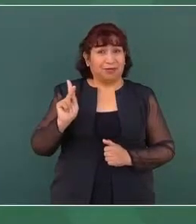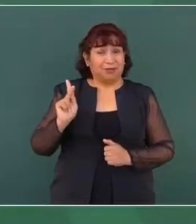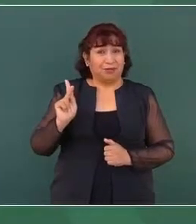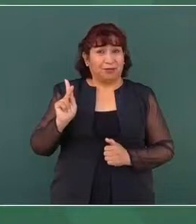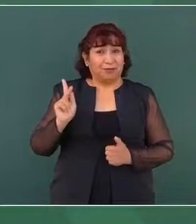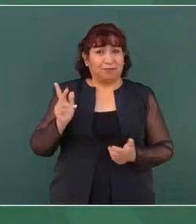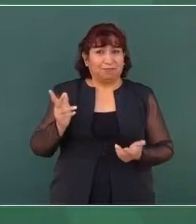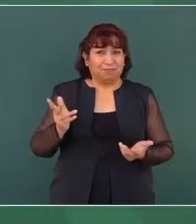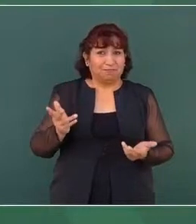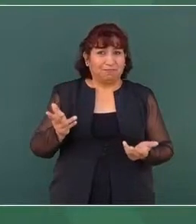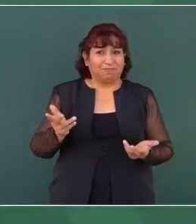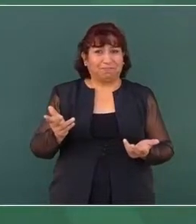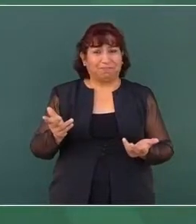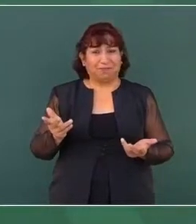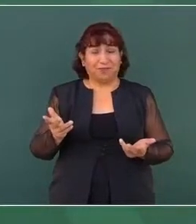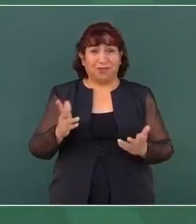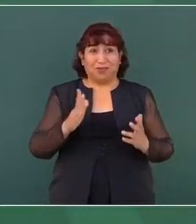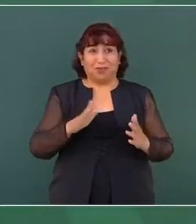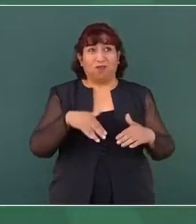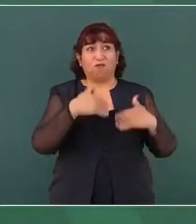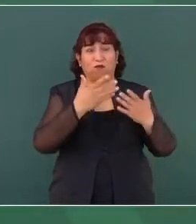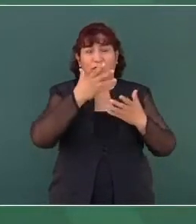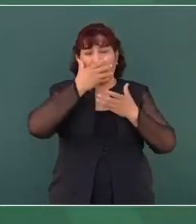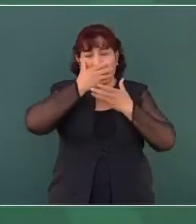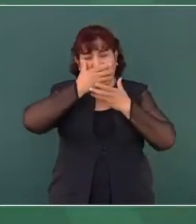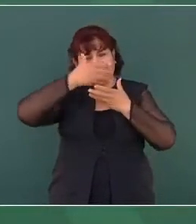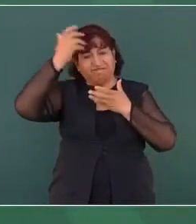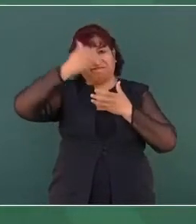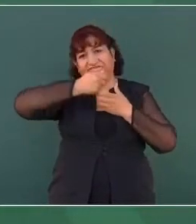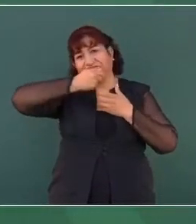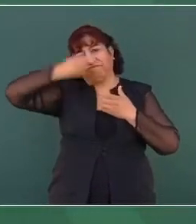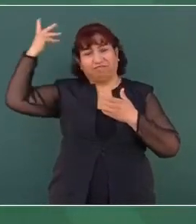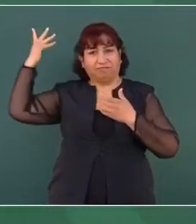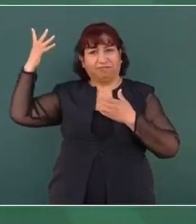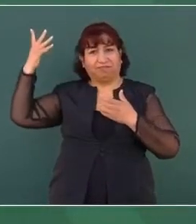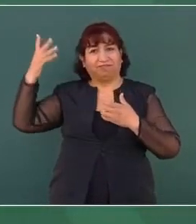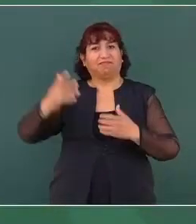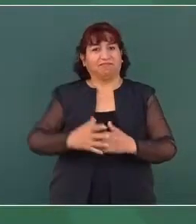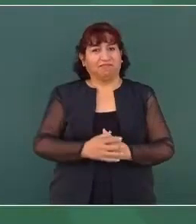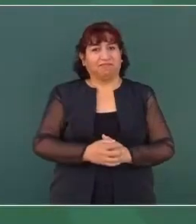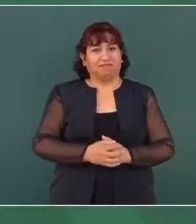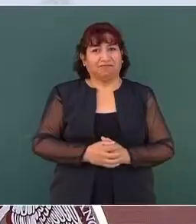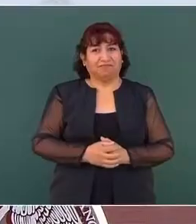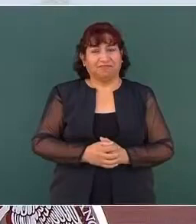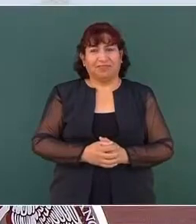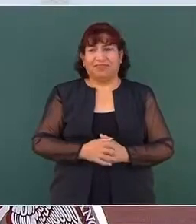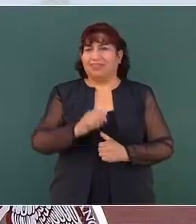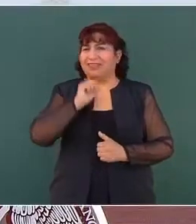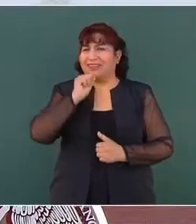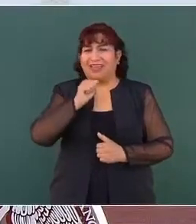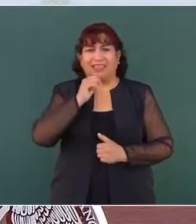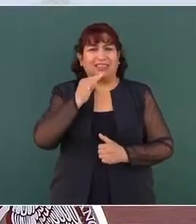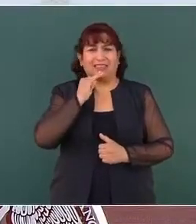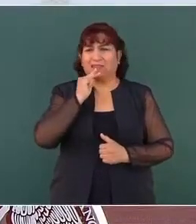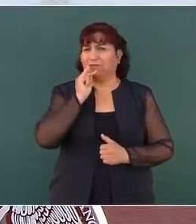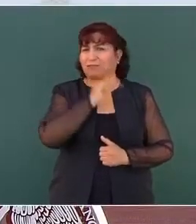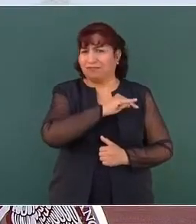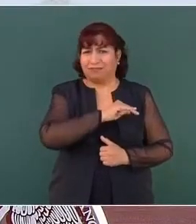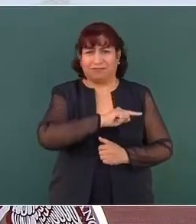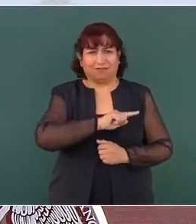Pero fuera máscaras, nada de hipocresía,